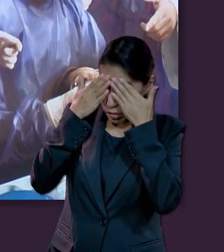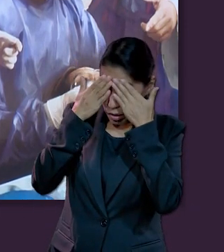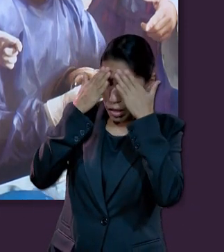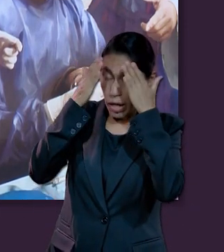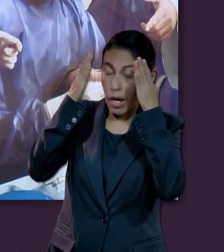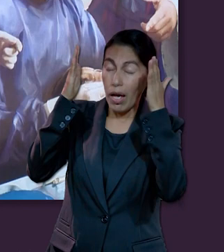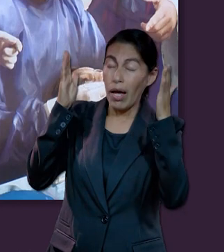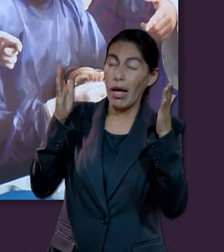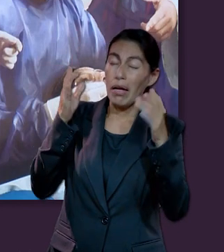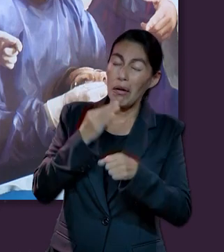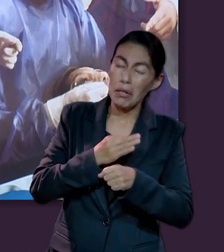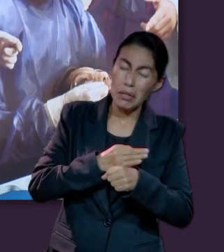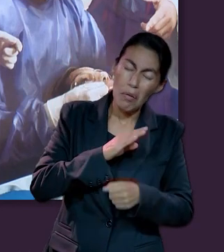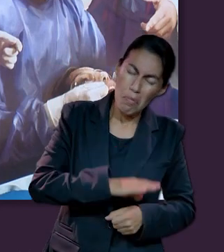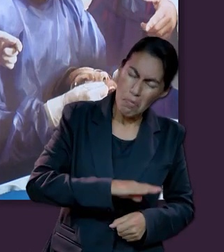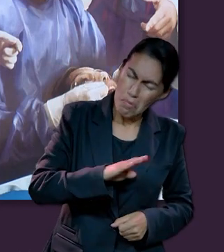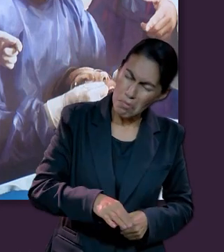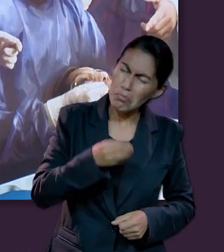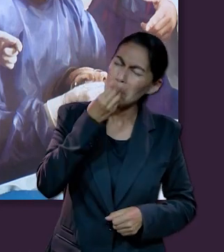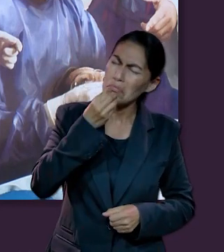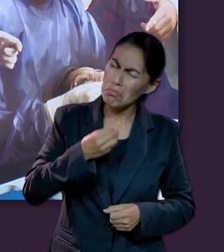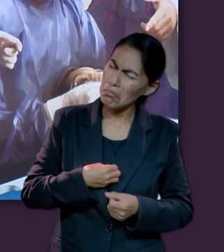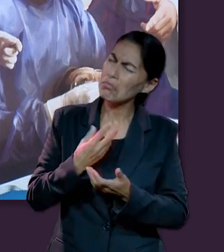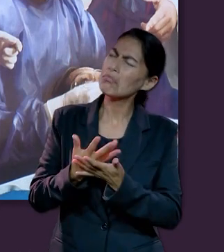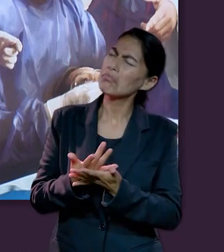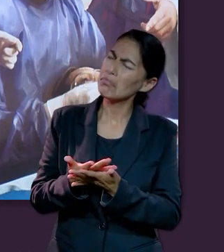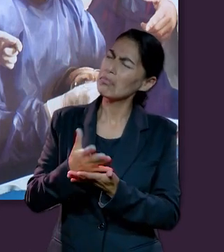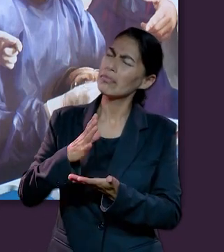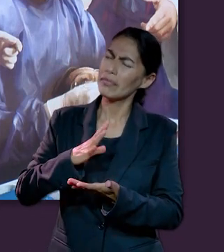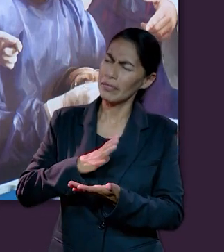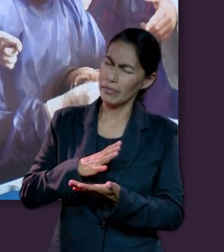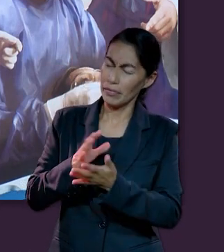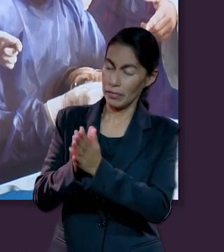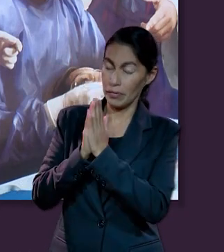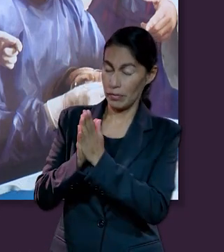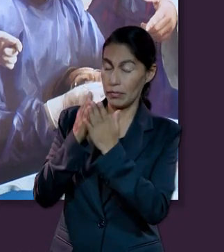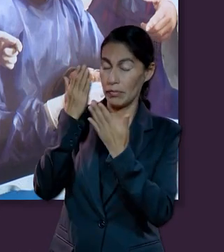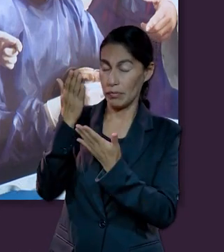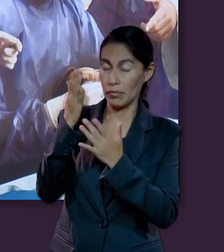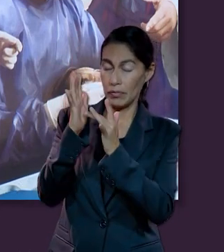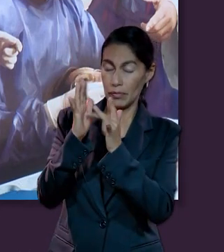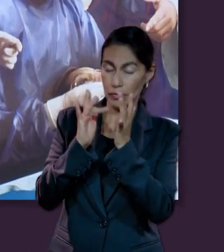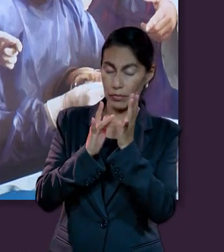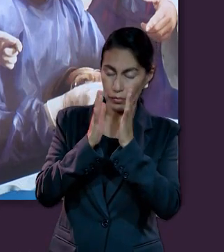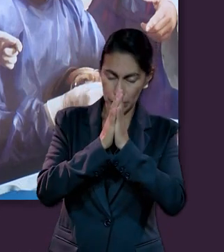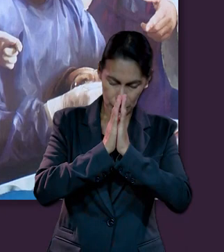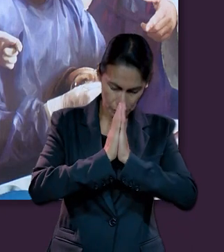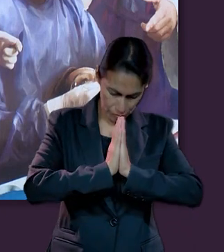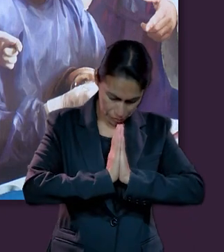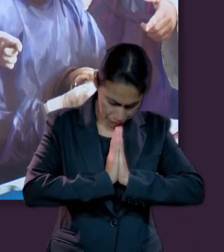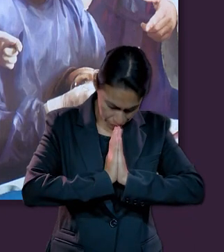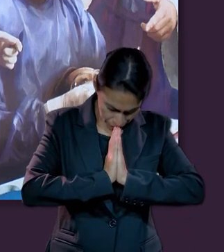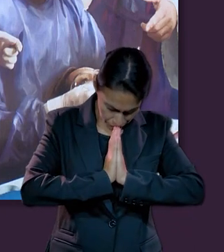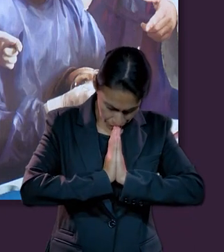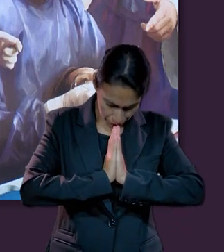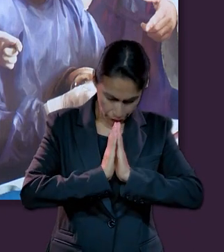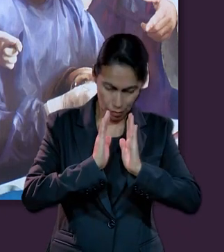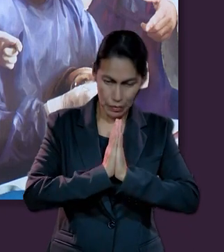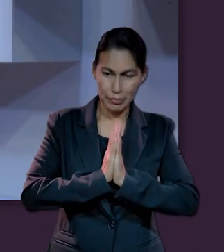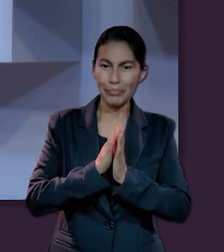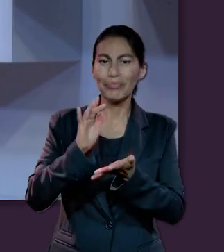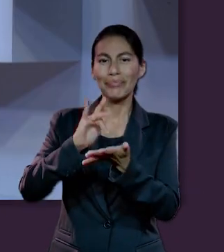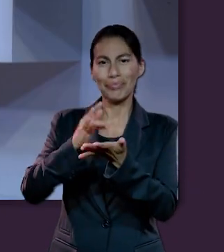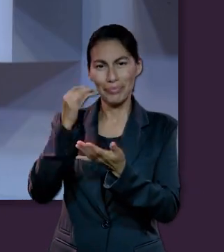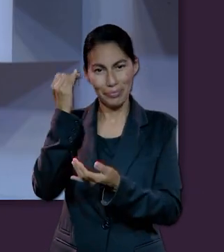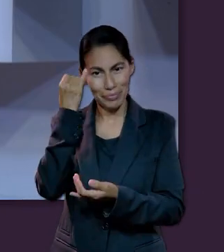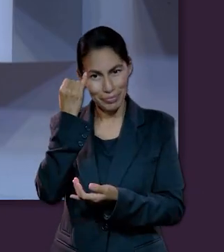nos dan la esperanza sobre este tema de la muerte. Te lo pedimos en el nombre de tu Hijo amado, Cristo Jesús. Amén. Amén.